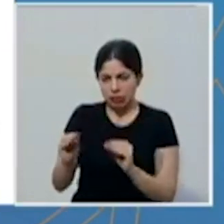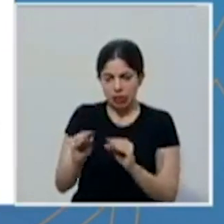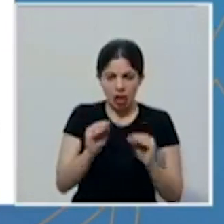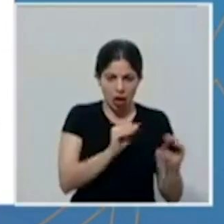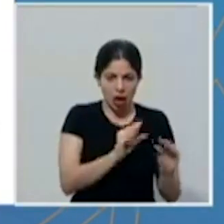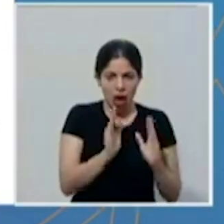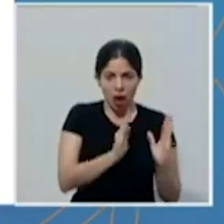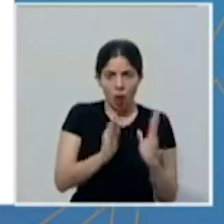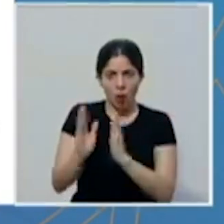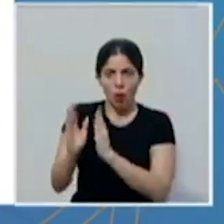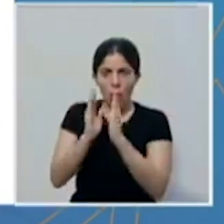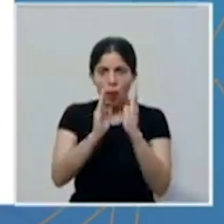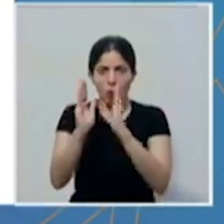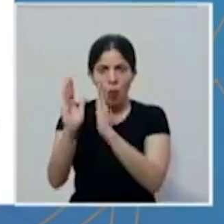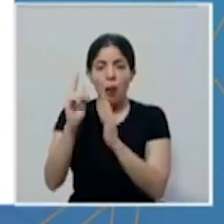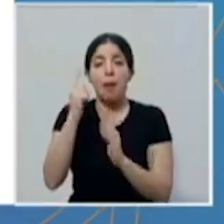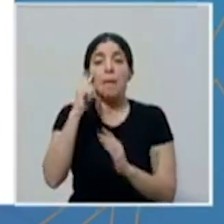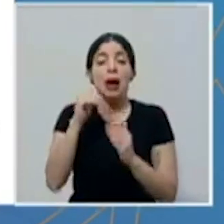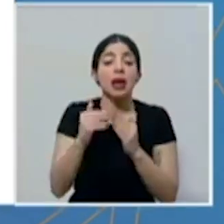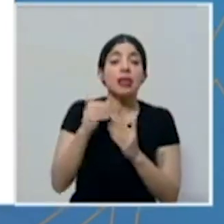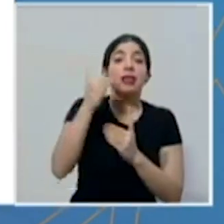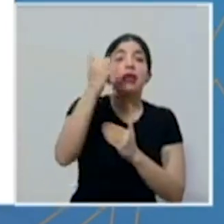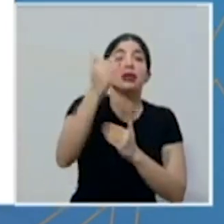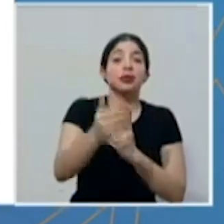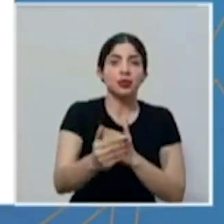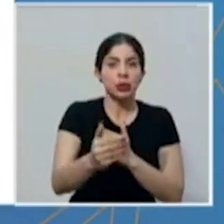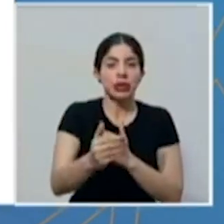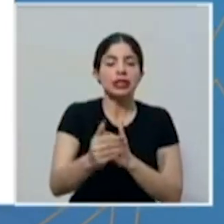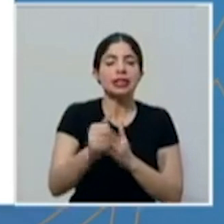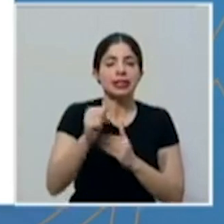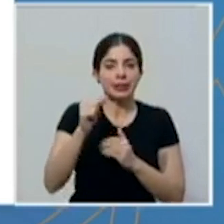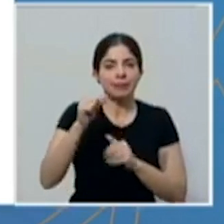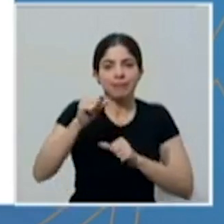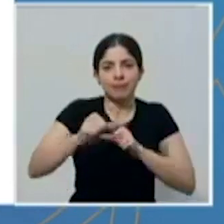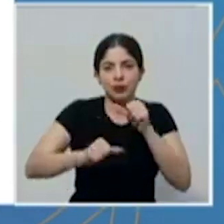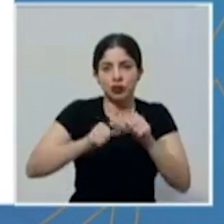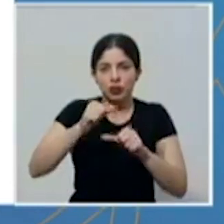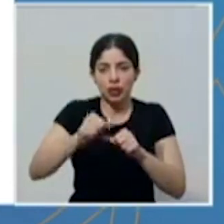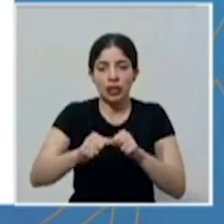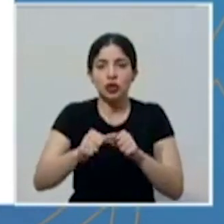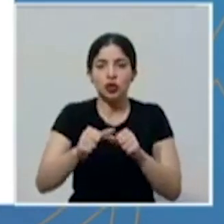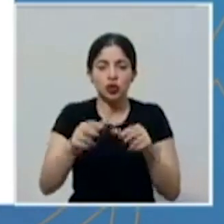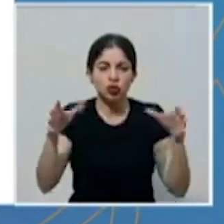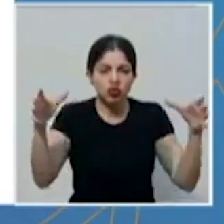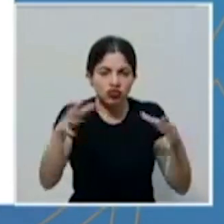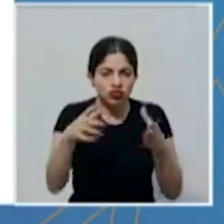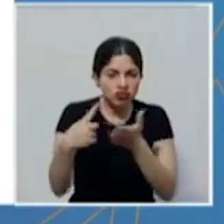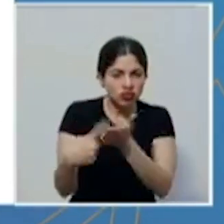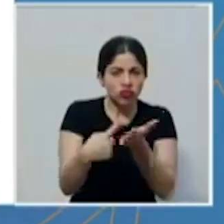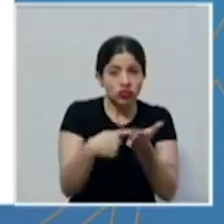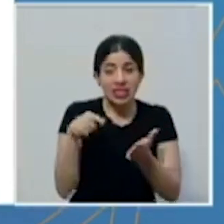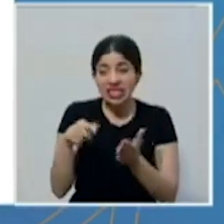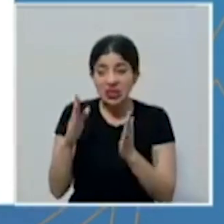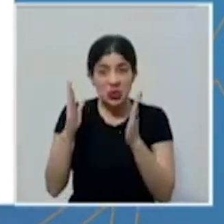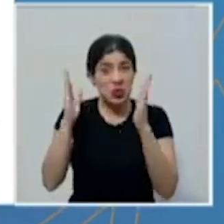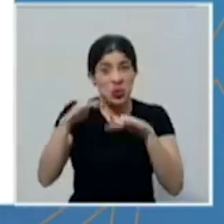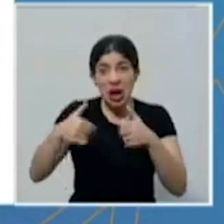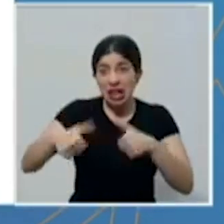a enfocar posteriormente en un esfuerzo para construir acuerdos allí donde no hay.